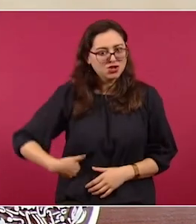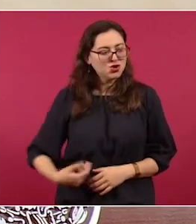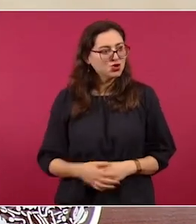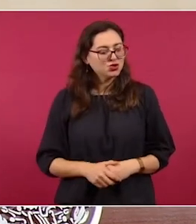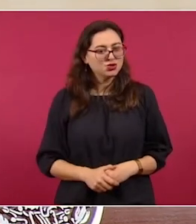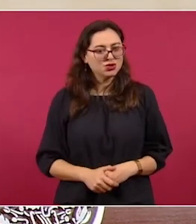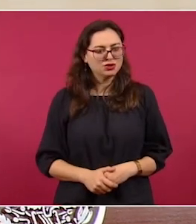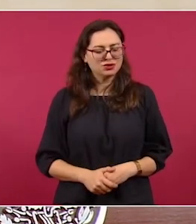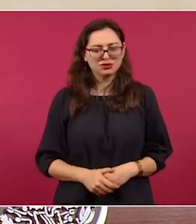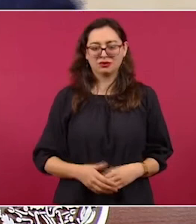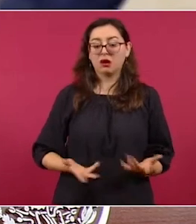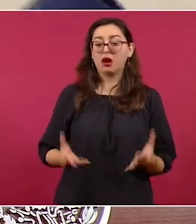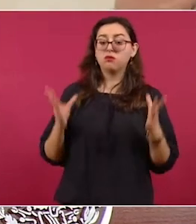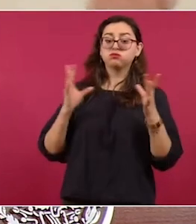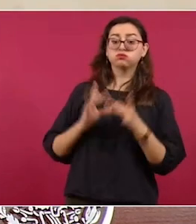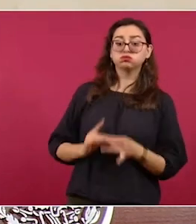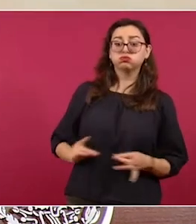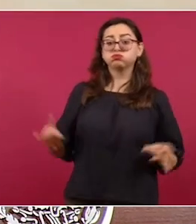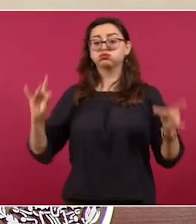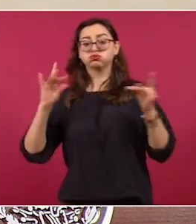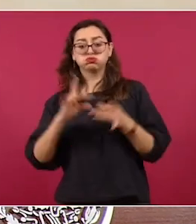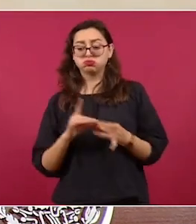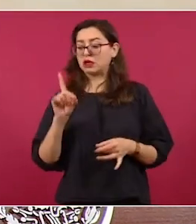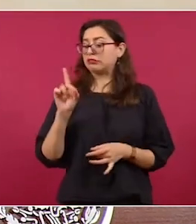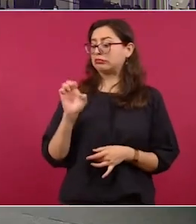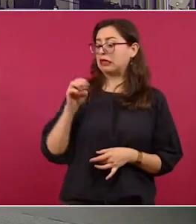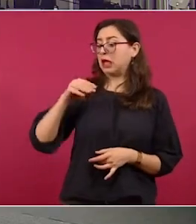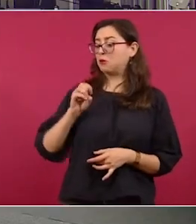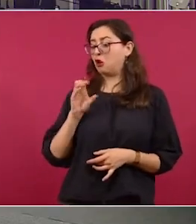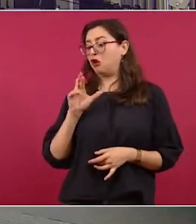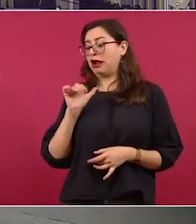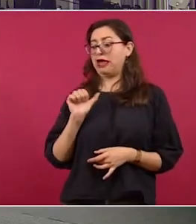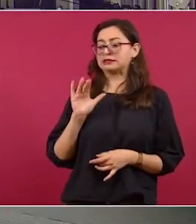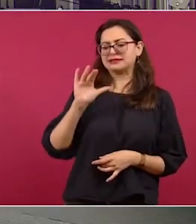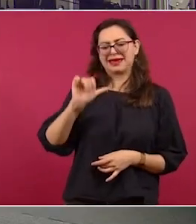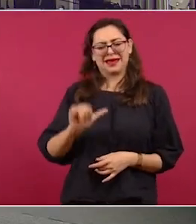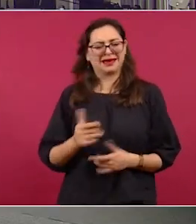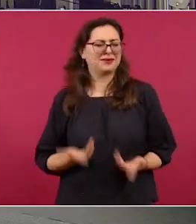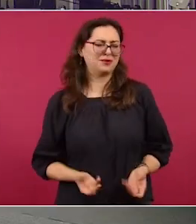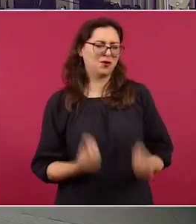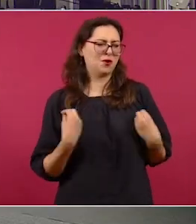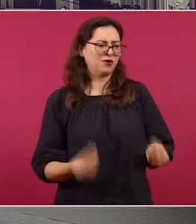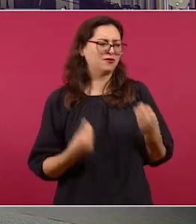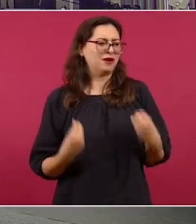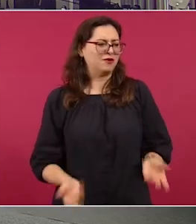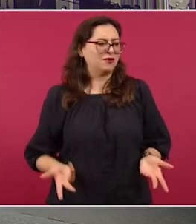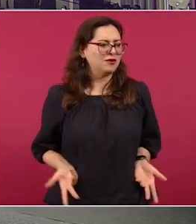Y habla de la democracia. Él fue delegado hace seis años